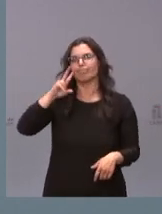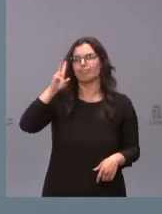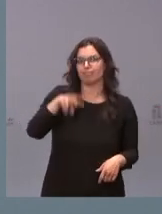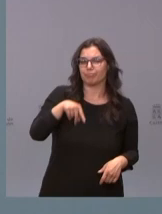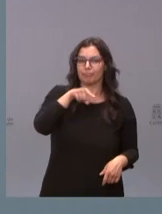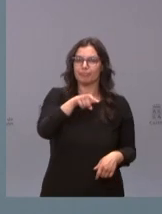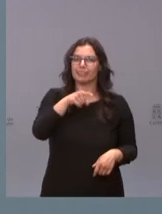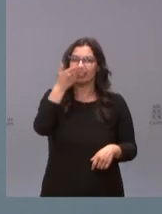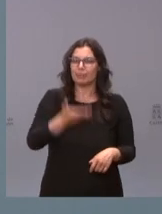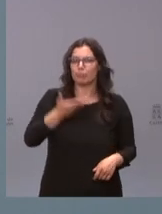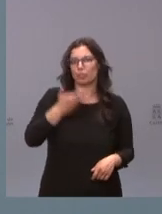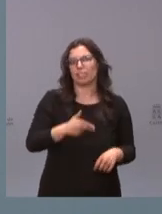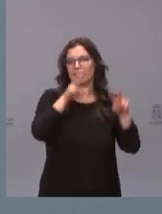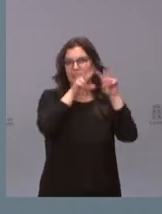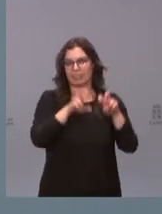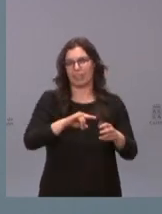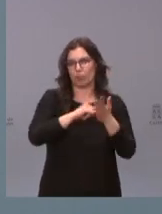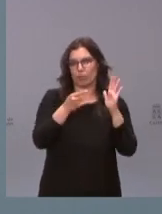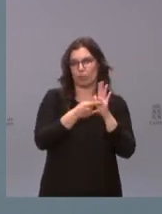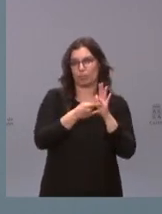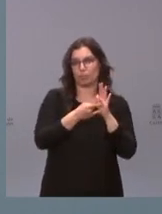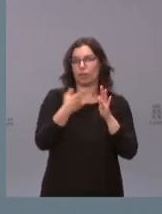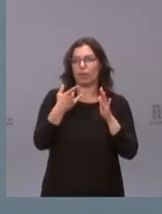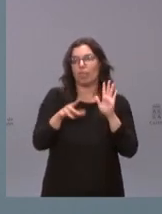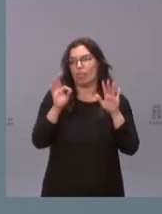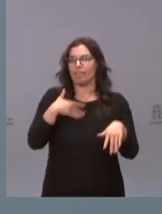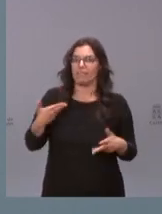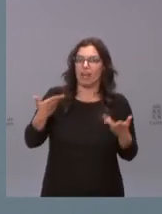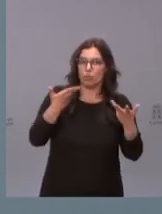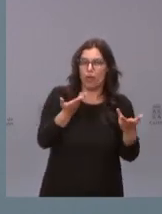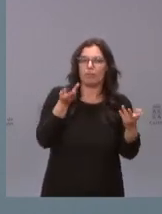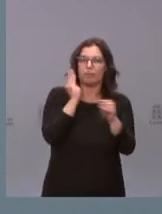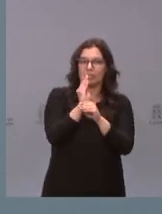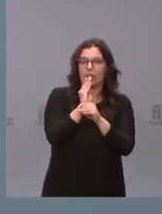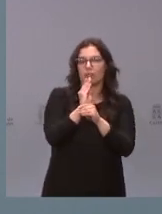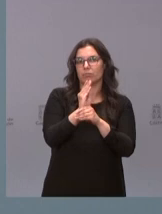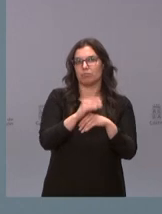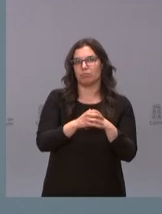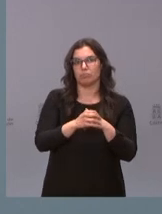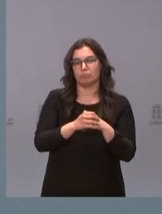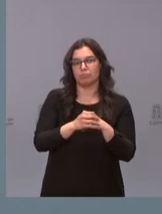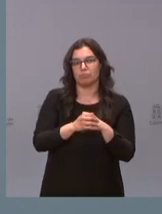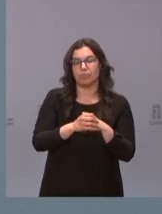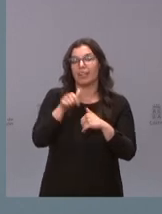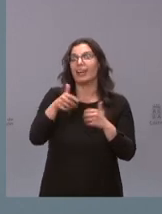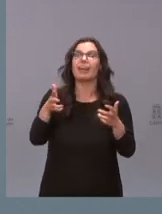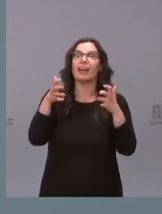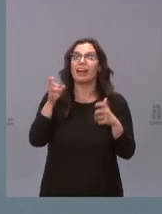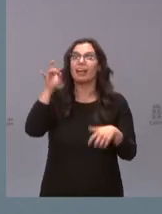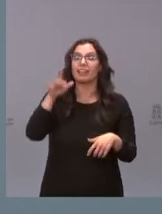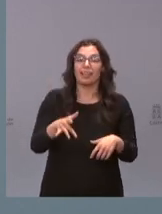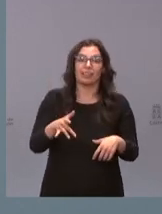reconozcan la importancia de este proyecto y se decidan a ayudar y a invertir aquí el que va a salir beneficiado